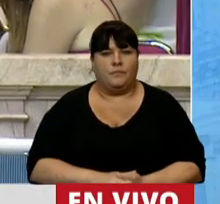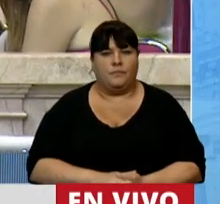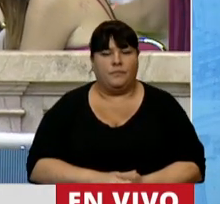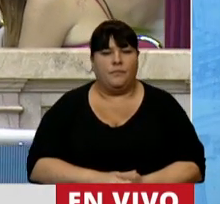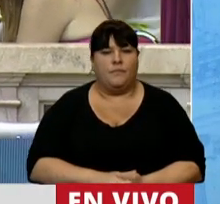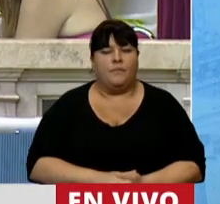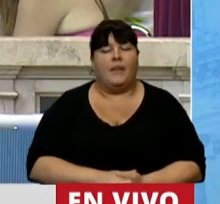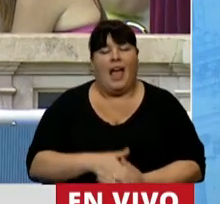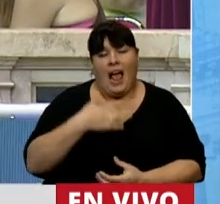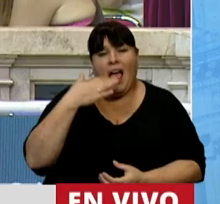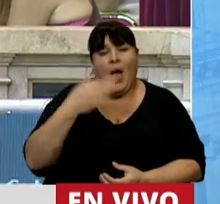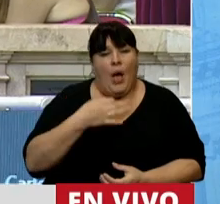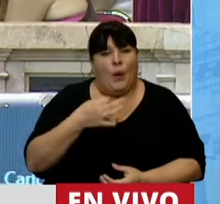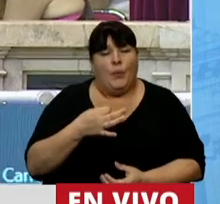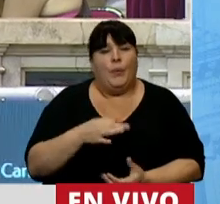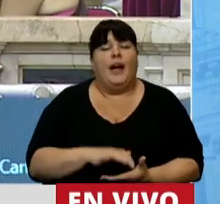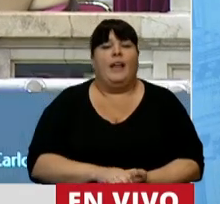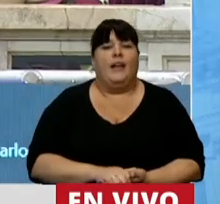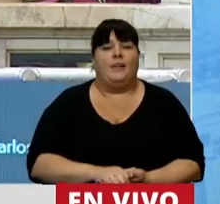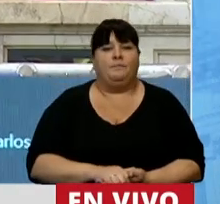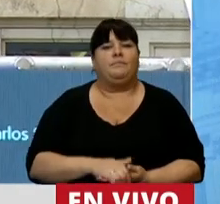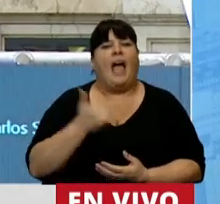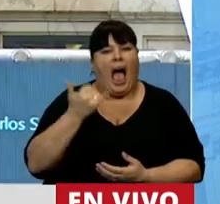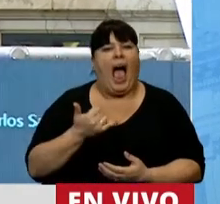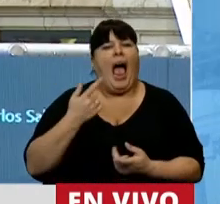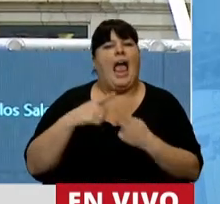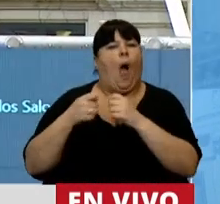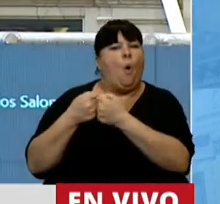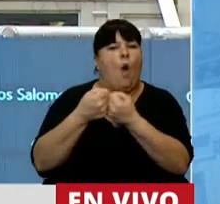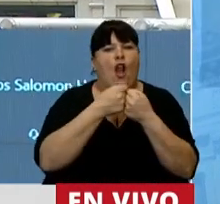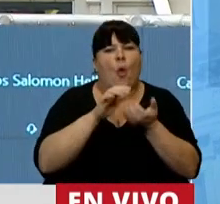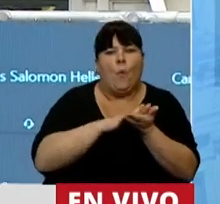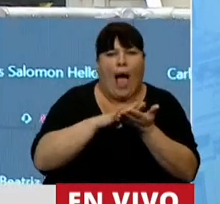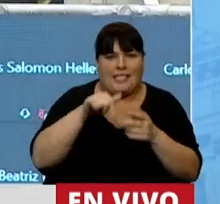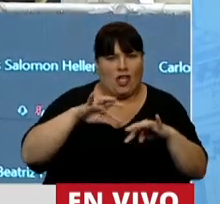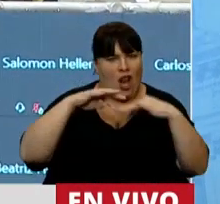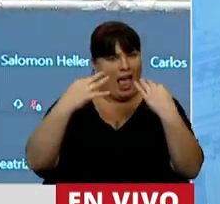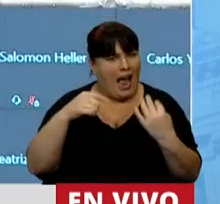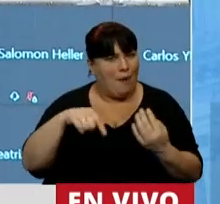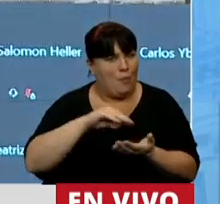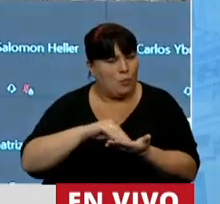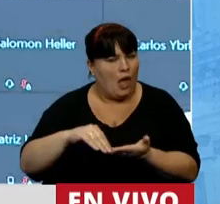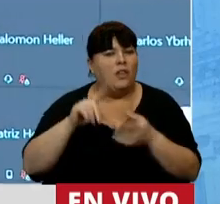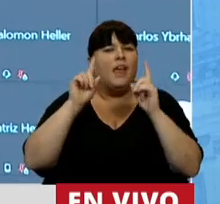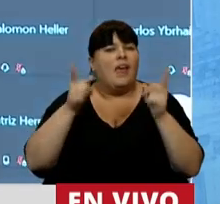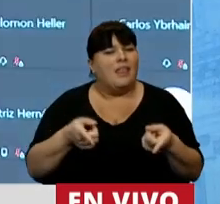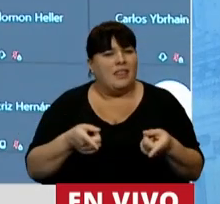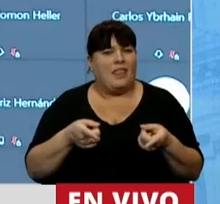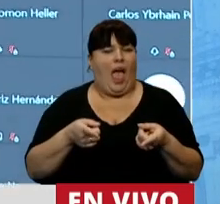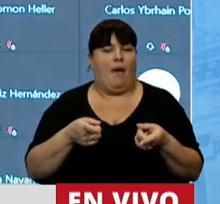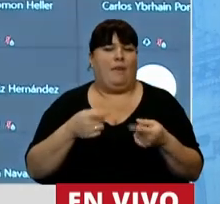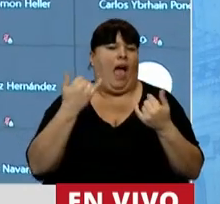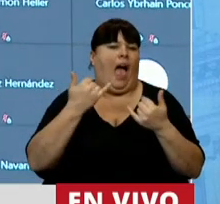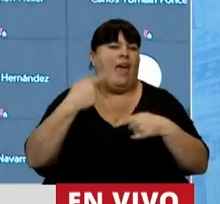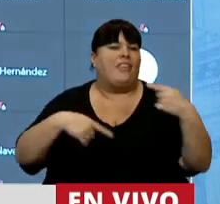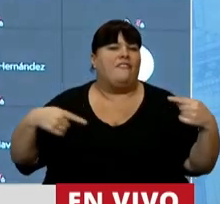Si bien es cierto que tenemos acuerdo básico en esta Cámara, también, debido